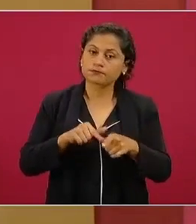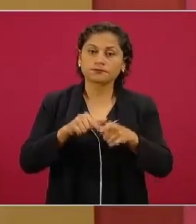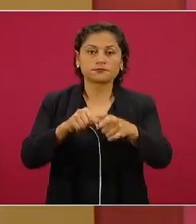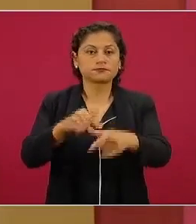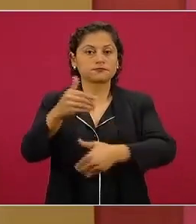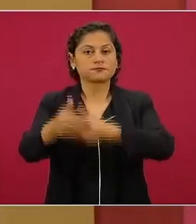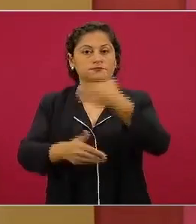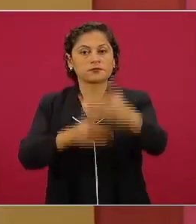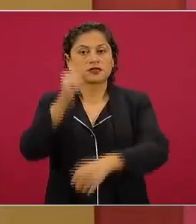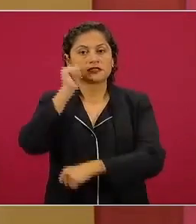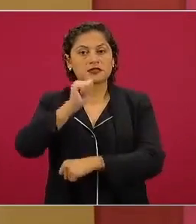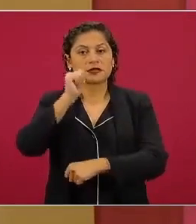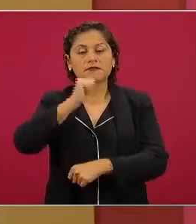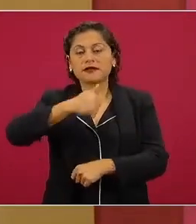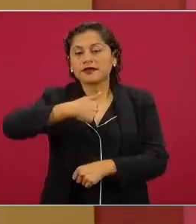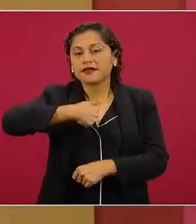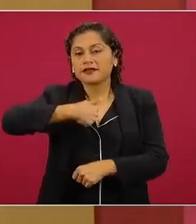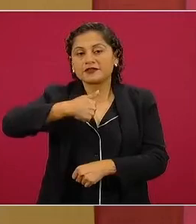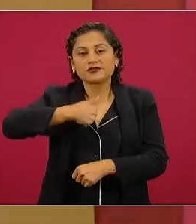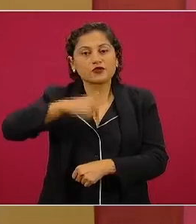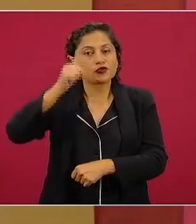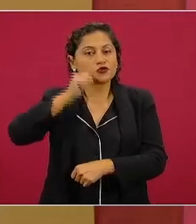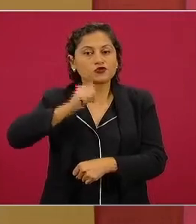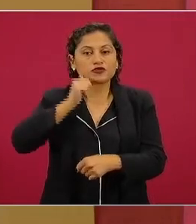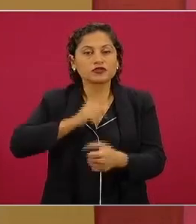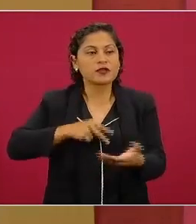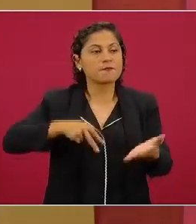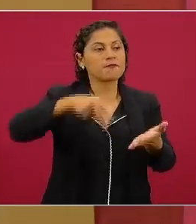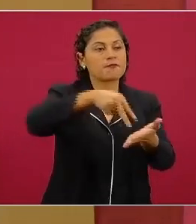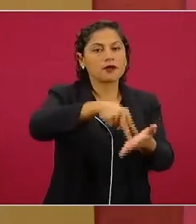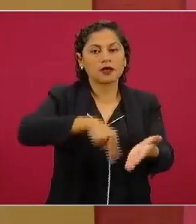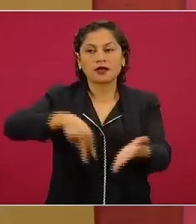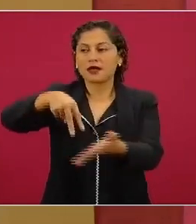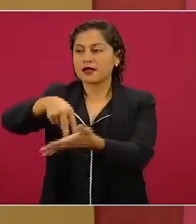visitaré permanentemente los municipios cumplido